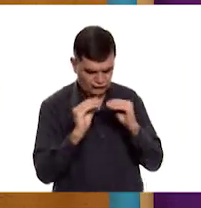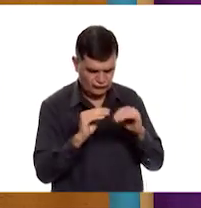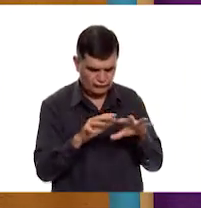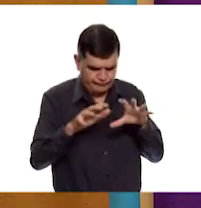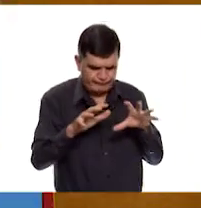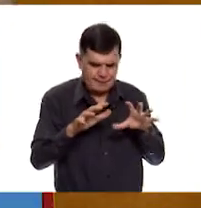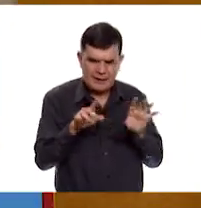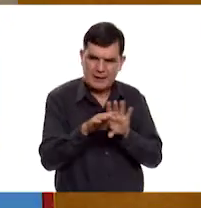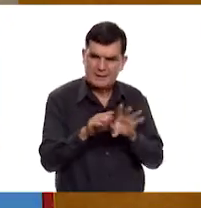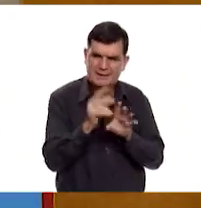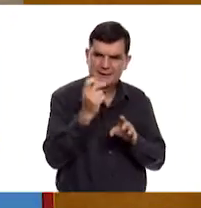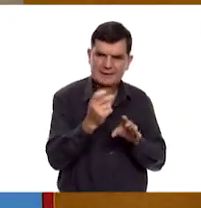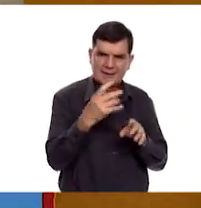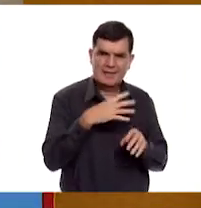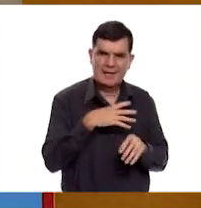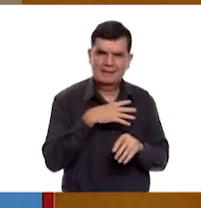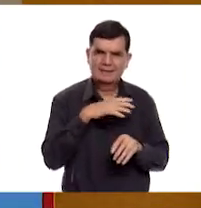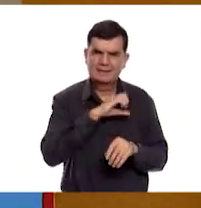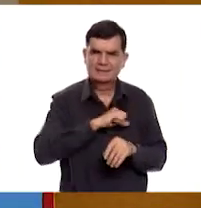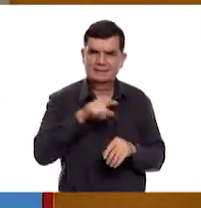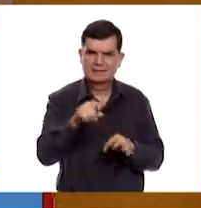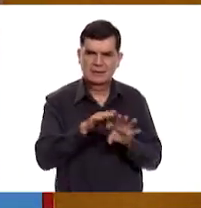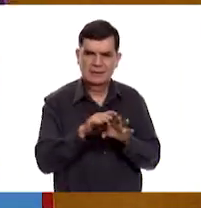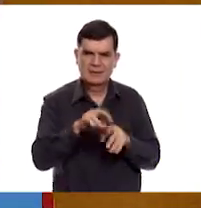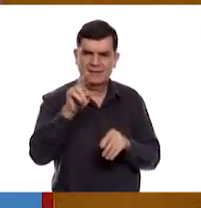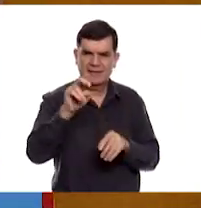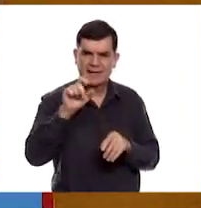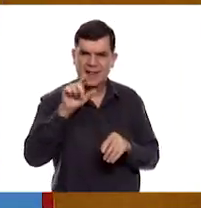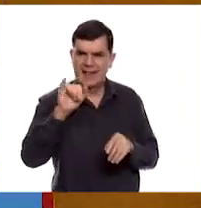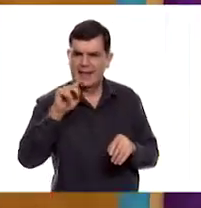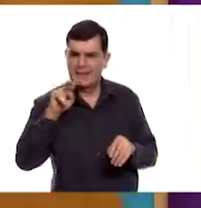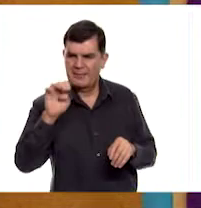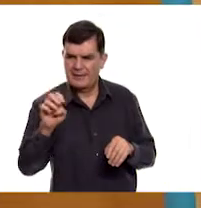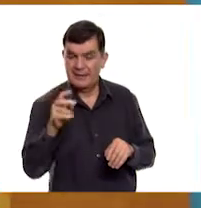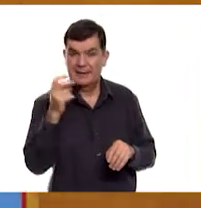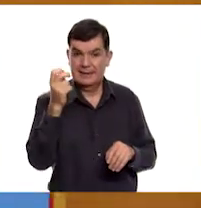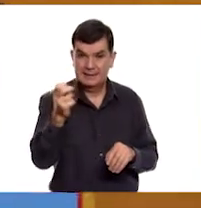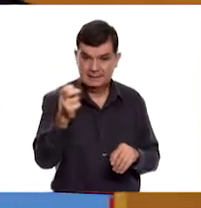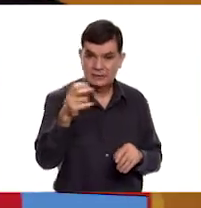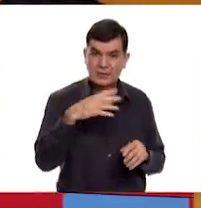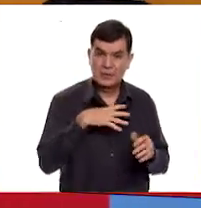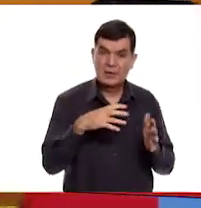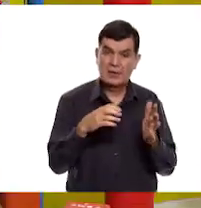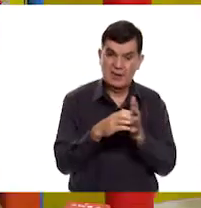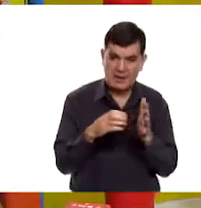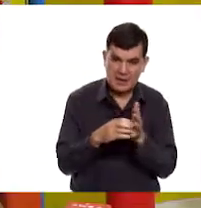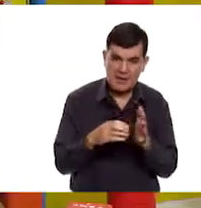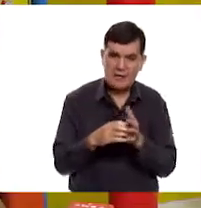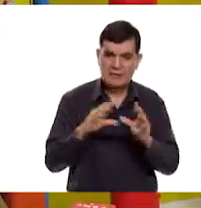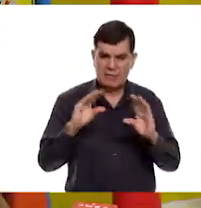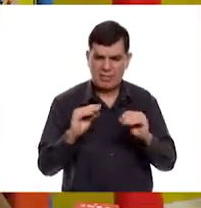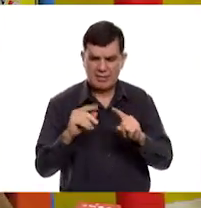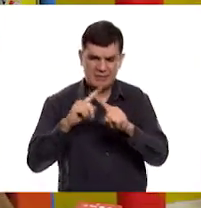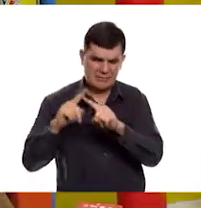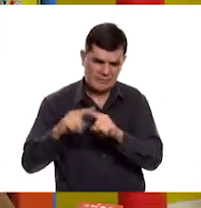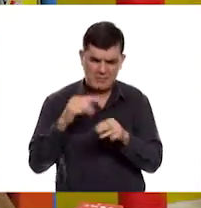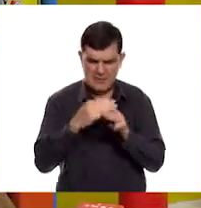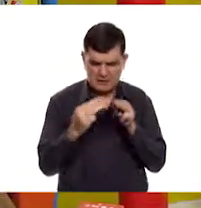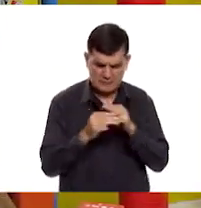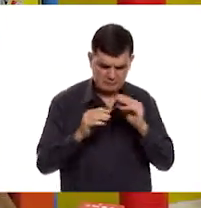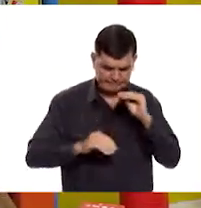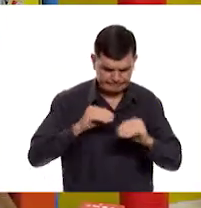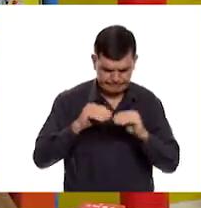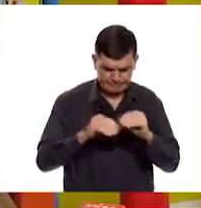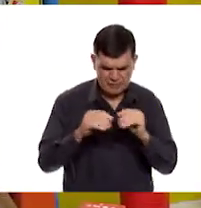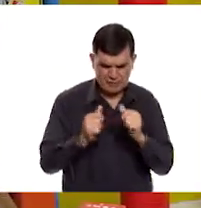terminamos esta maqueta y tuvimos nuestro relieve. Así es, que eso con cajas de cartón y se utilizaron distintos materiales, ¿verdad?